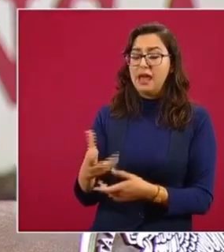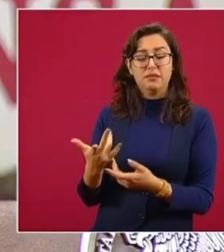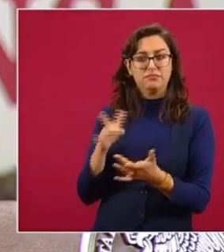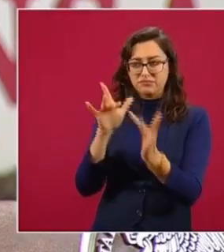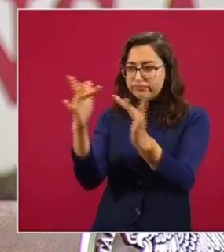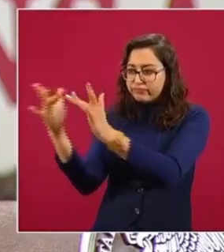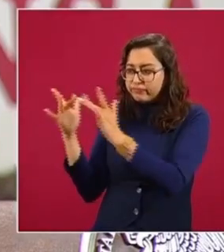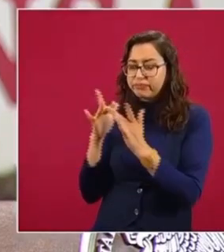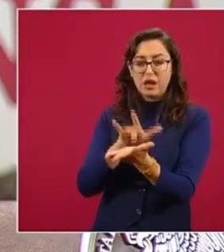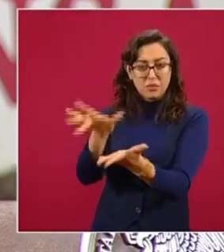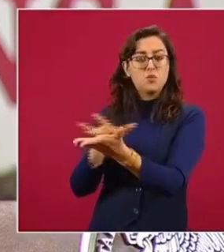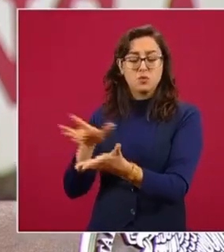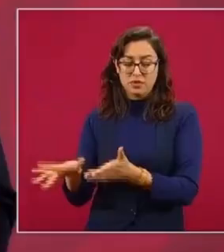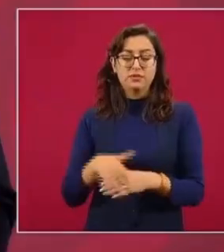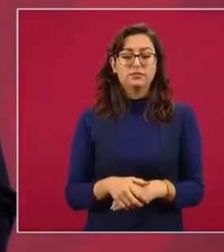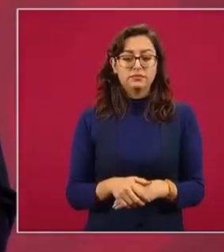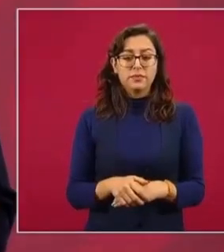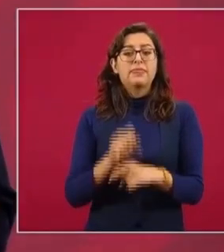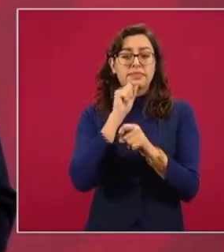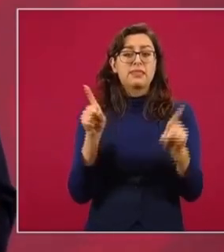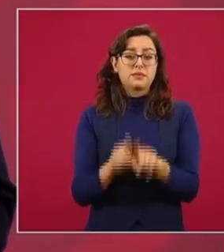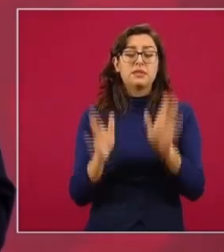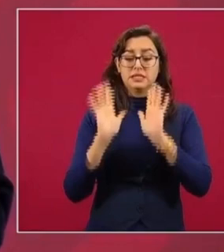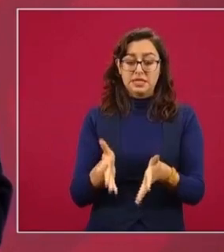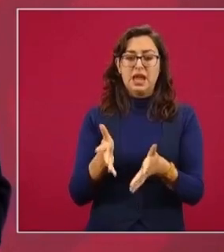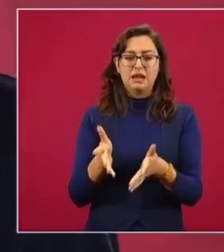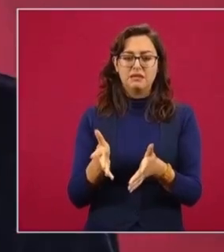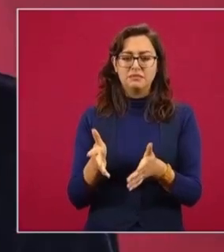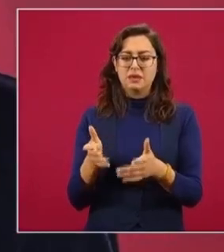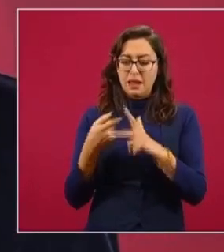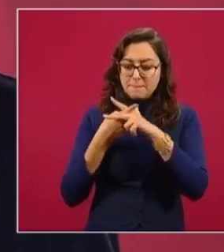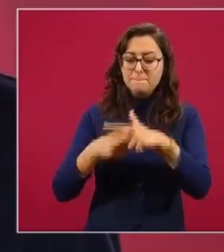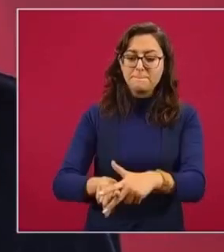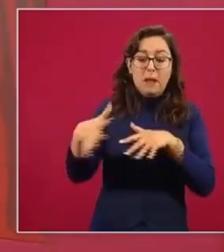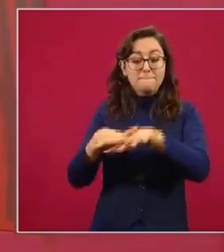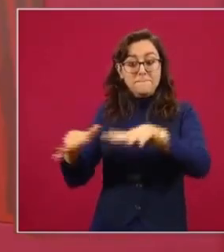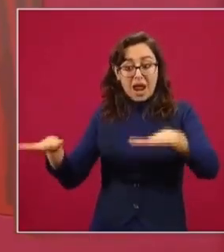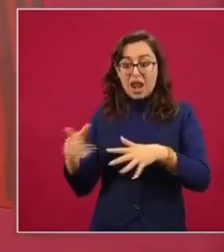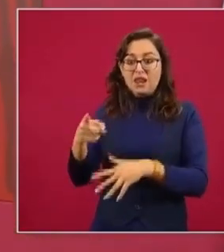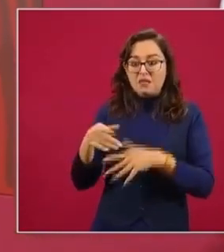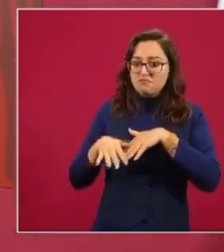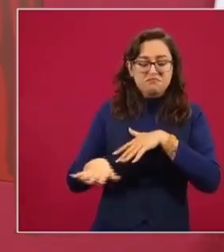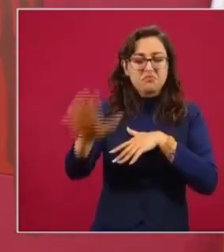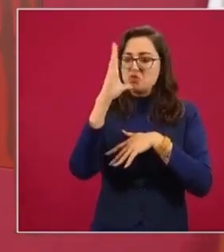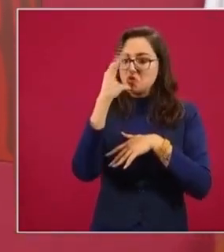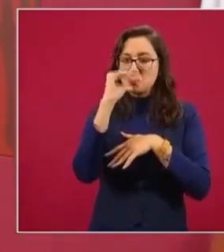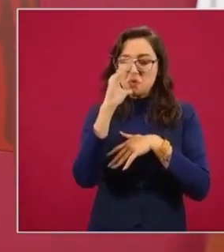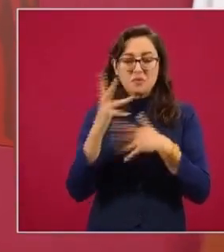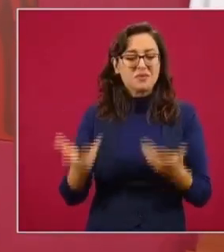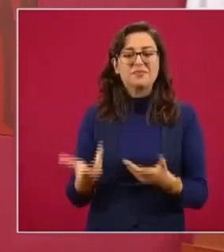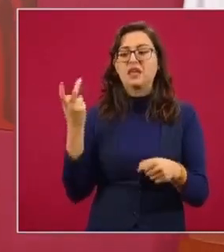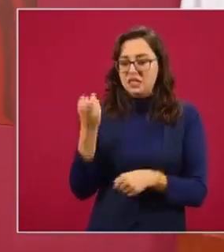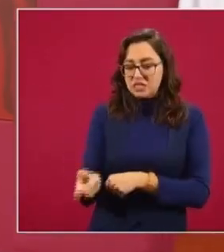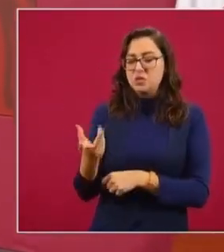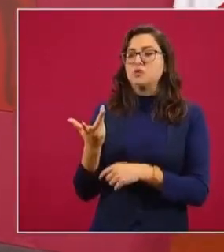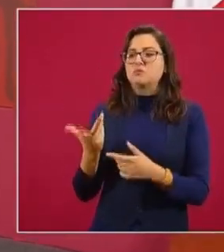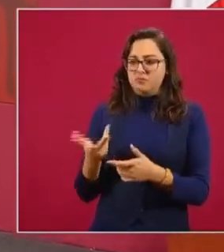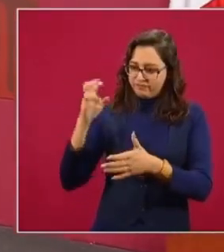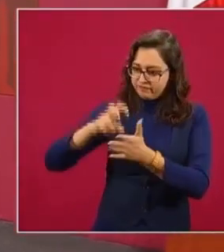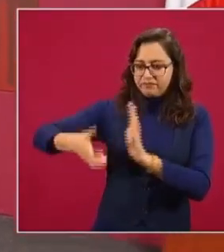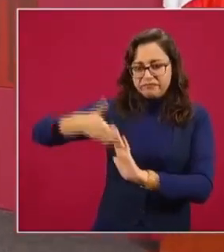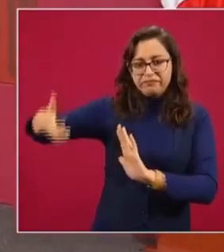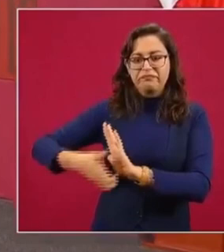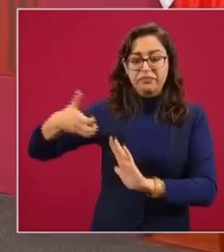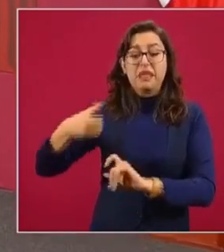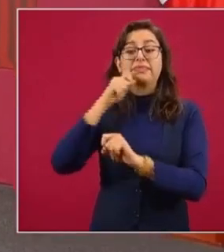Ya estamos por iniciar el programa de tragados. Ya tomamos la decisión